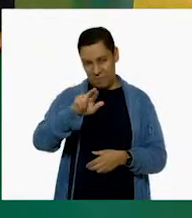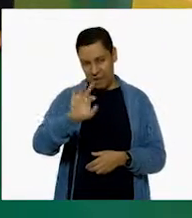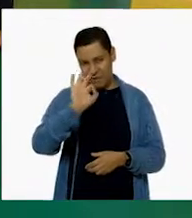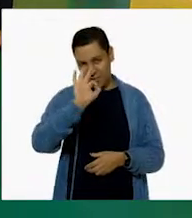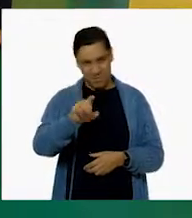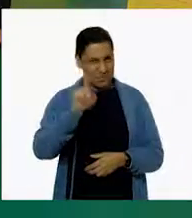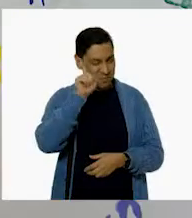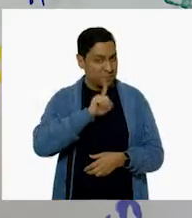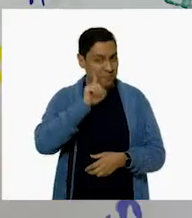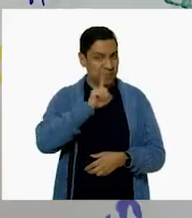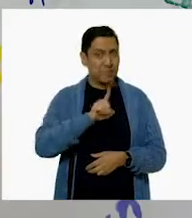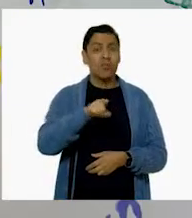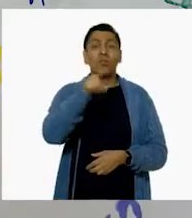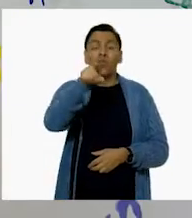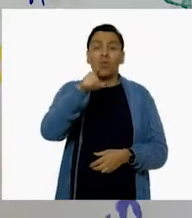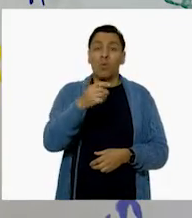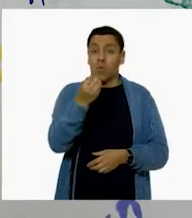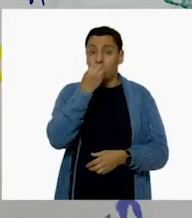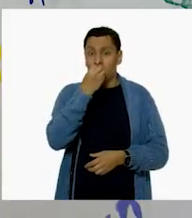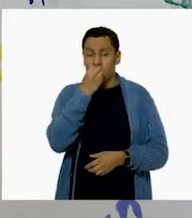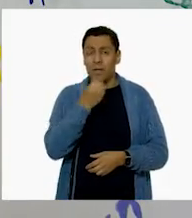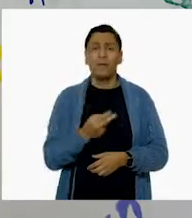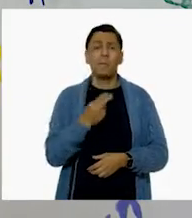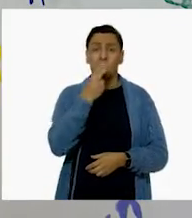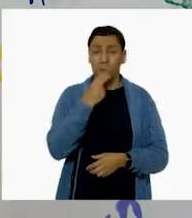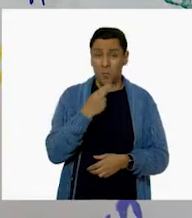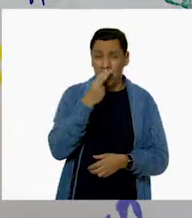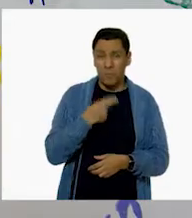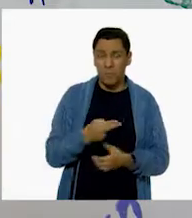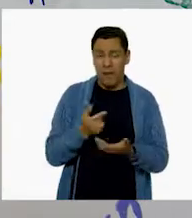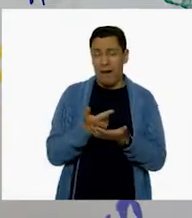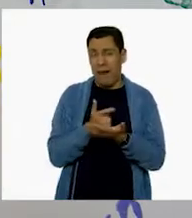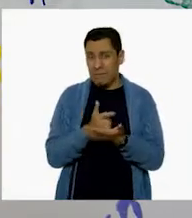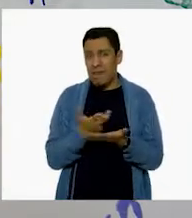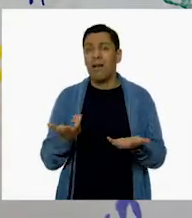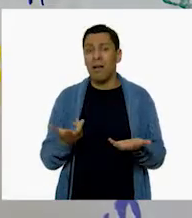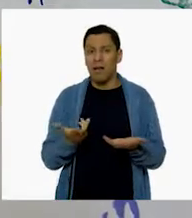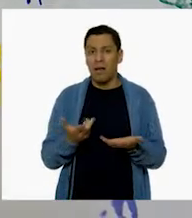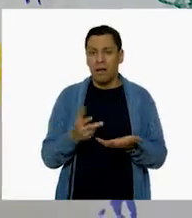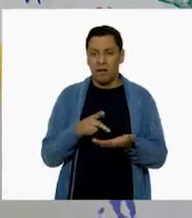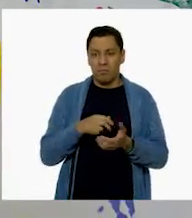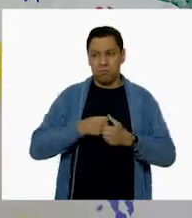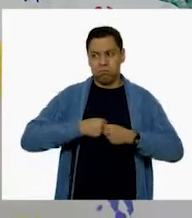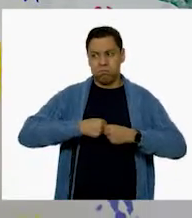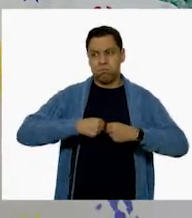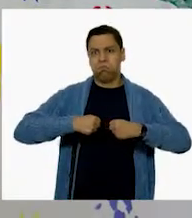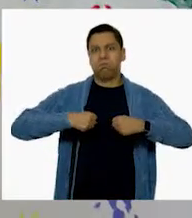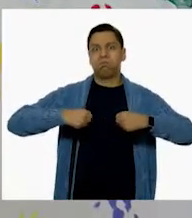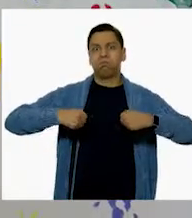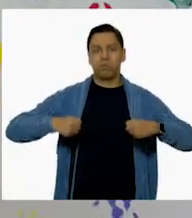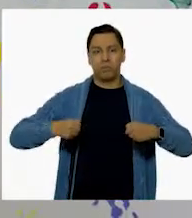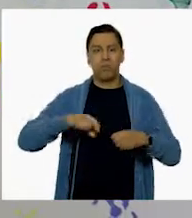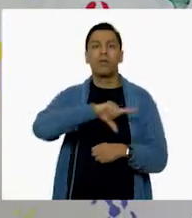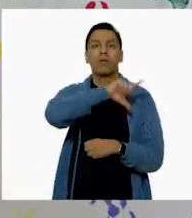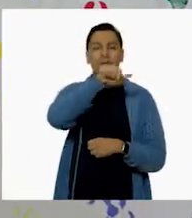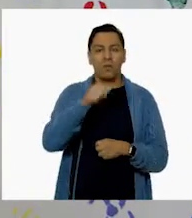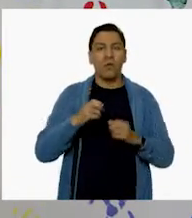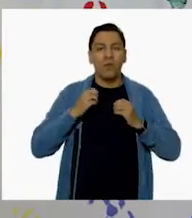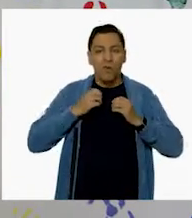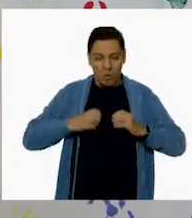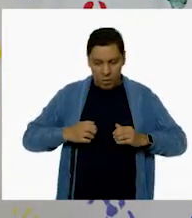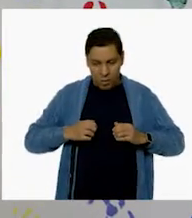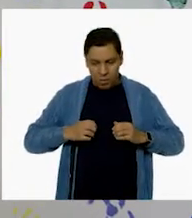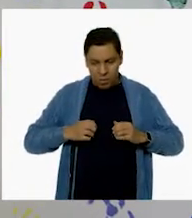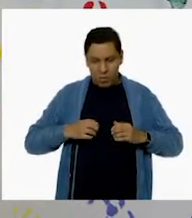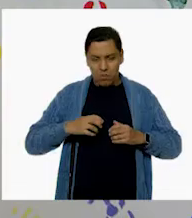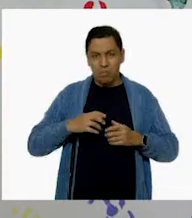si comemos mucha azúcar o grasas? Sí, no. Pues, es muy fácil que subamos de peso, que luego nuestro organismo, pues, a lo mejor no empieza a